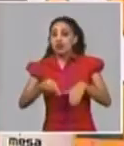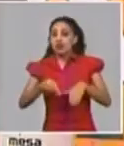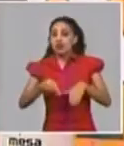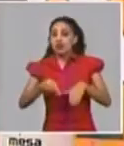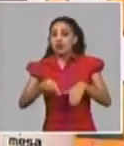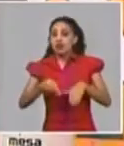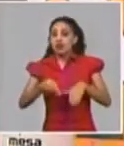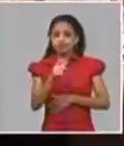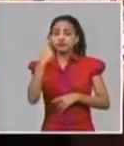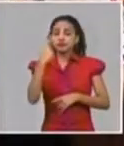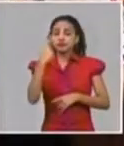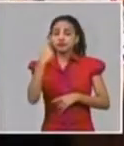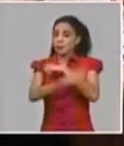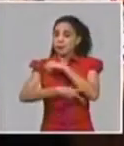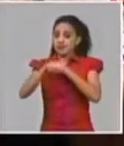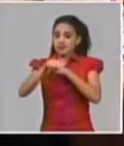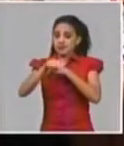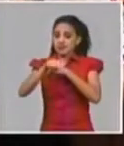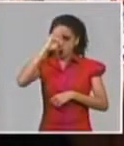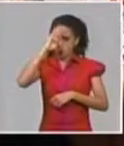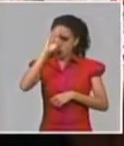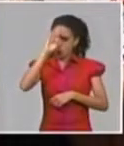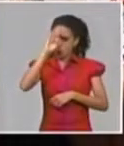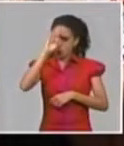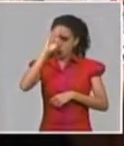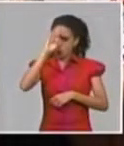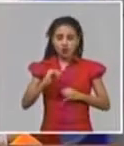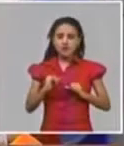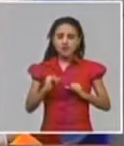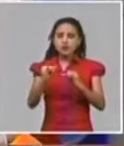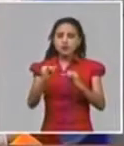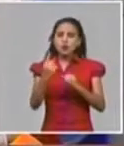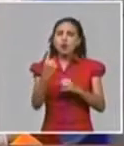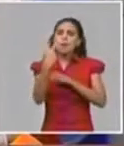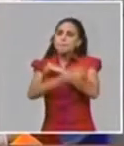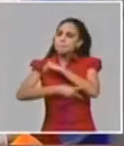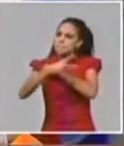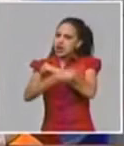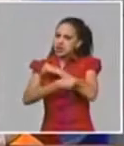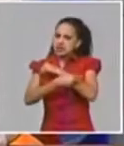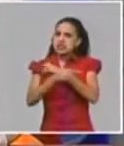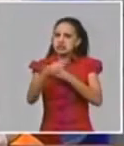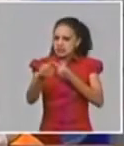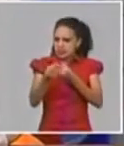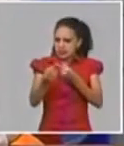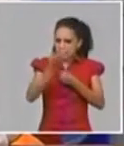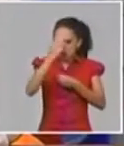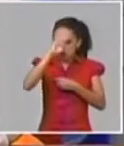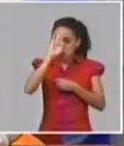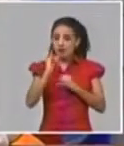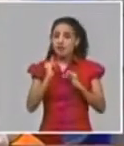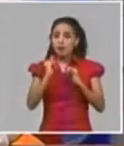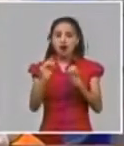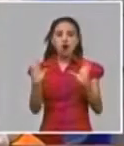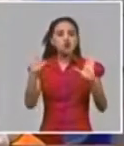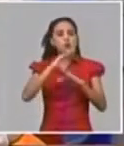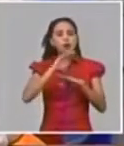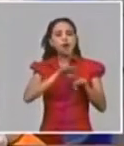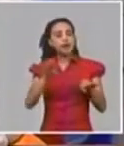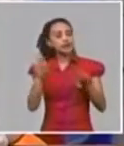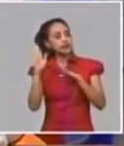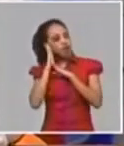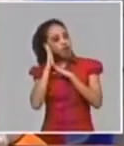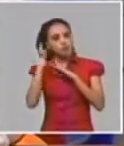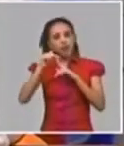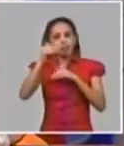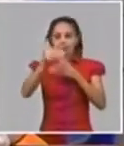que enfrentar hoy mismo hoy mismo había un reporte de uno de los países de la región donde no tenía camas de terapia intensiva es decir no